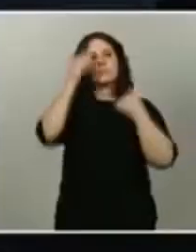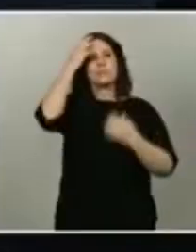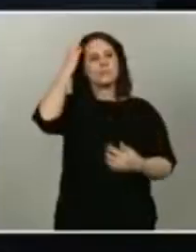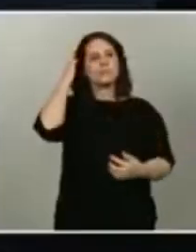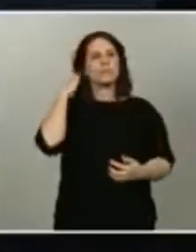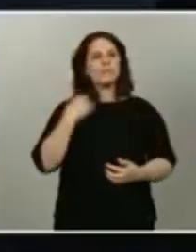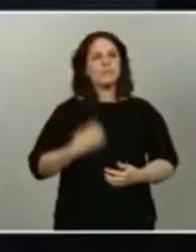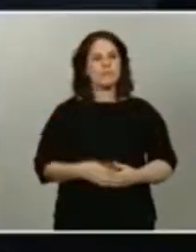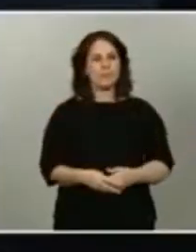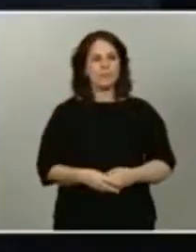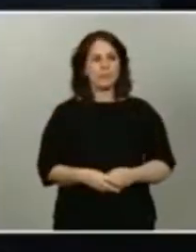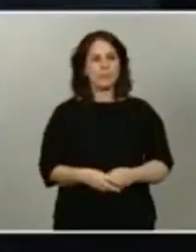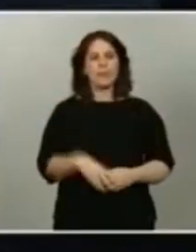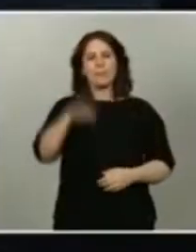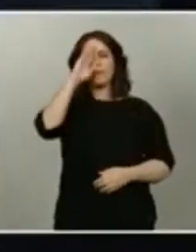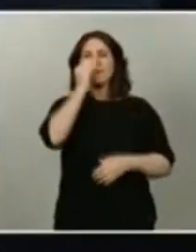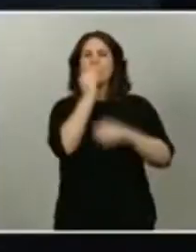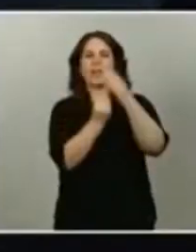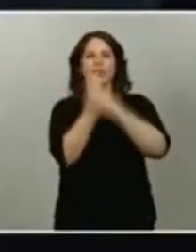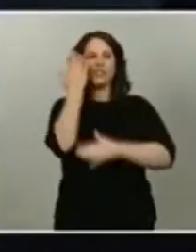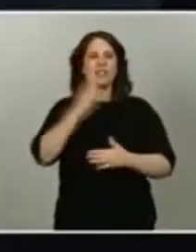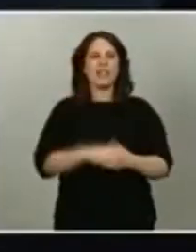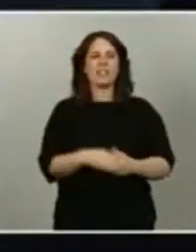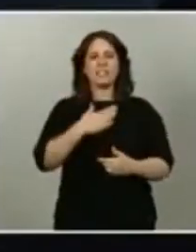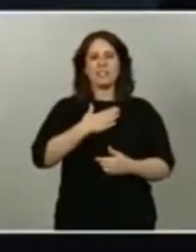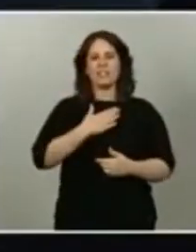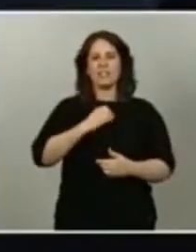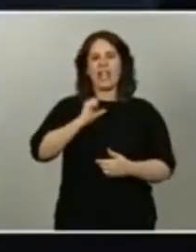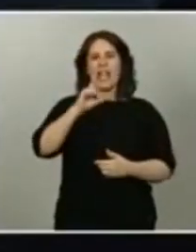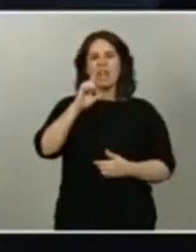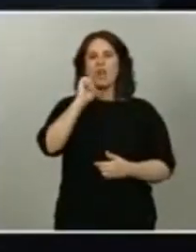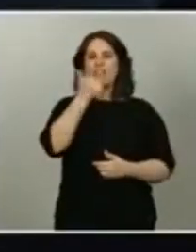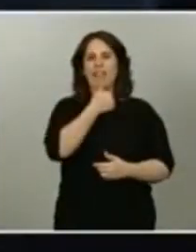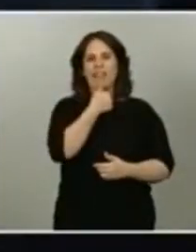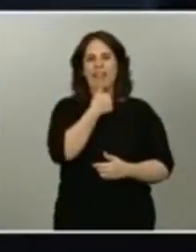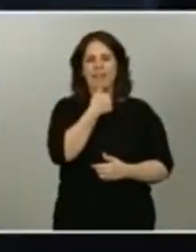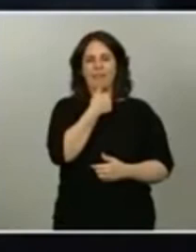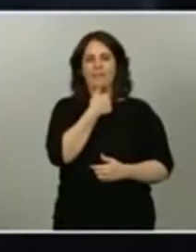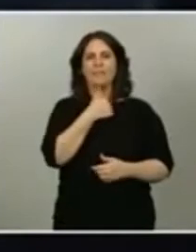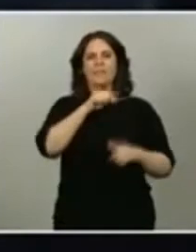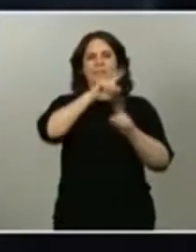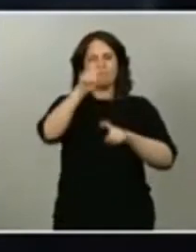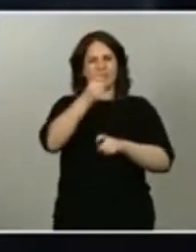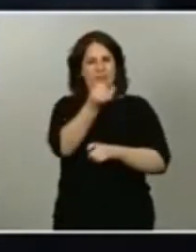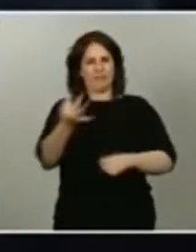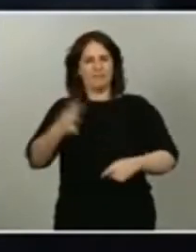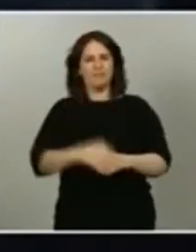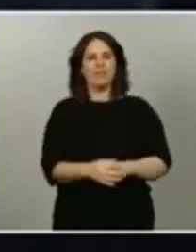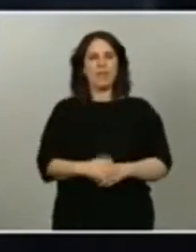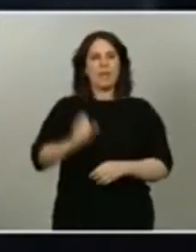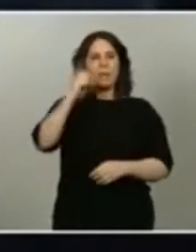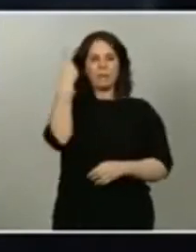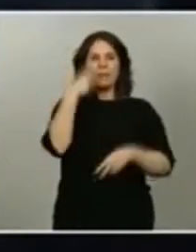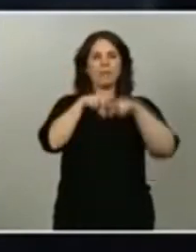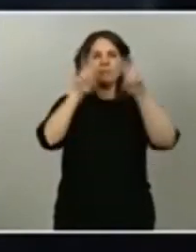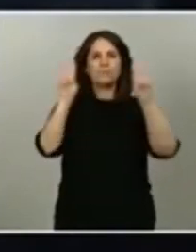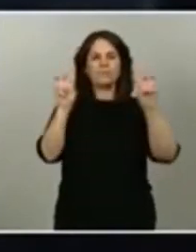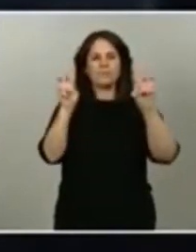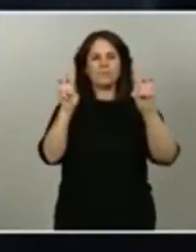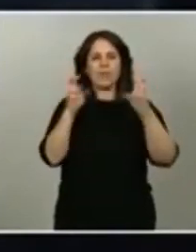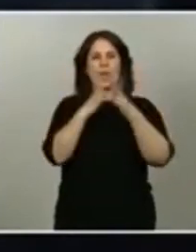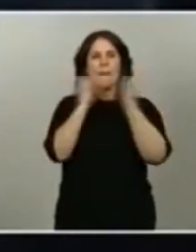Hola, buenos días. Juan Marromero, del Confidencial. Yo quería preguntarle por varios asuntos. En primer lugar, por la cuestión de los pactos